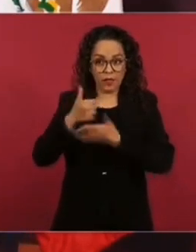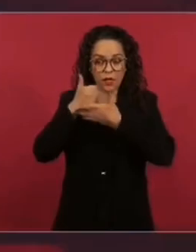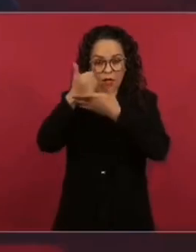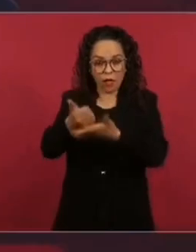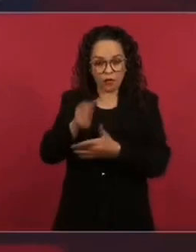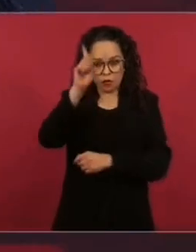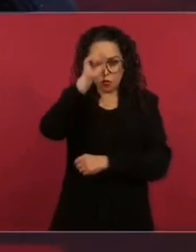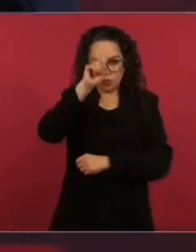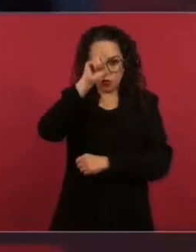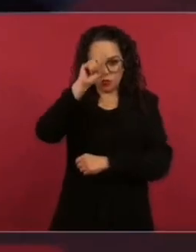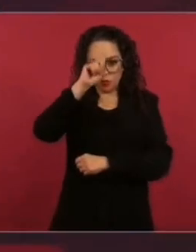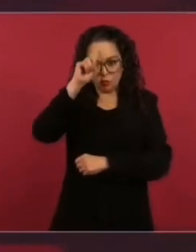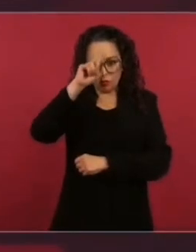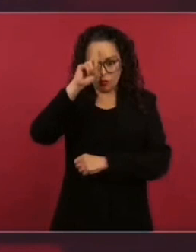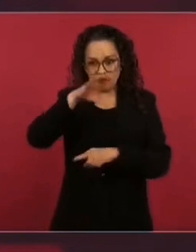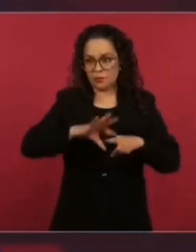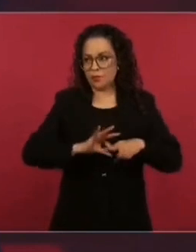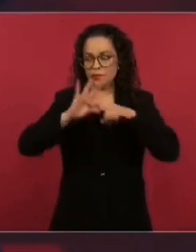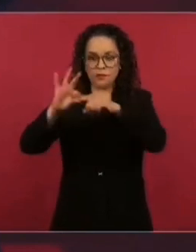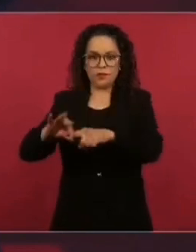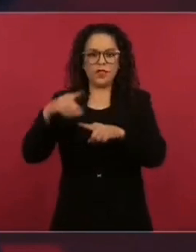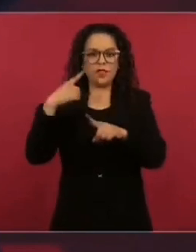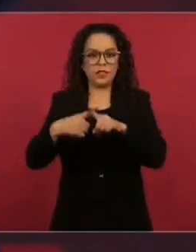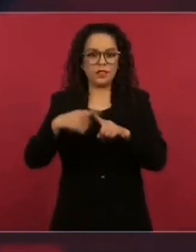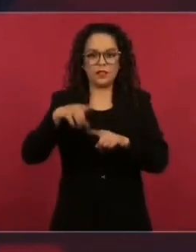Y había una mañanera, yo era jefe de gobierno,